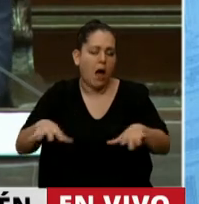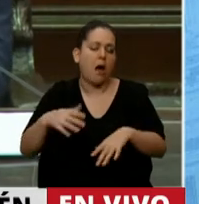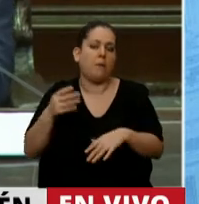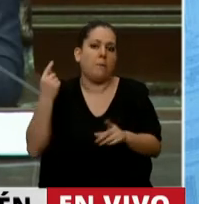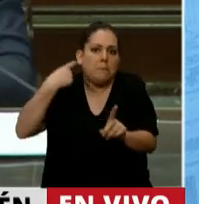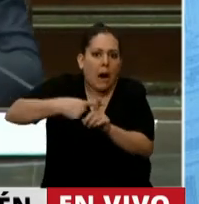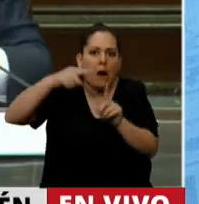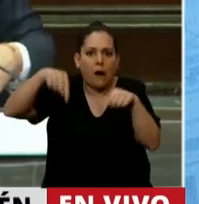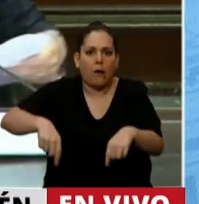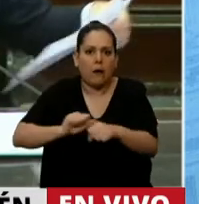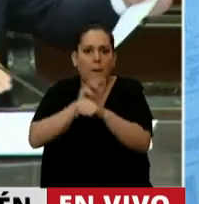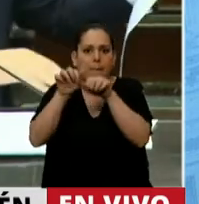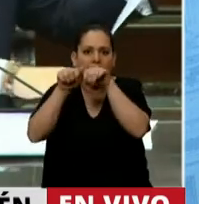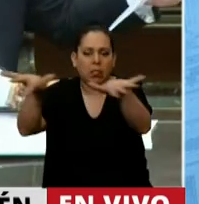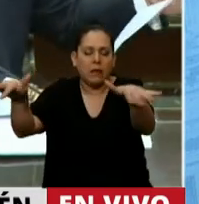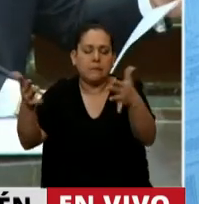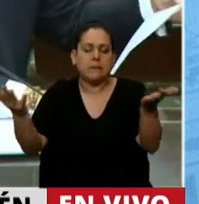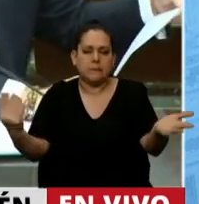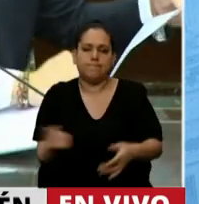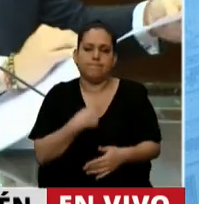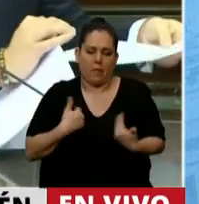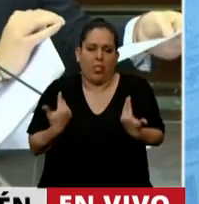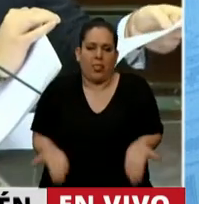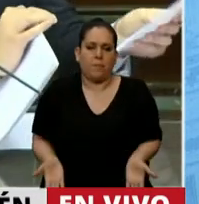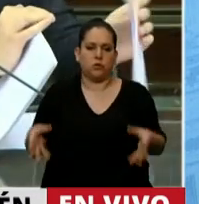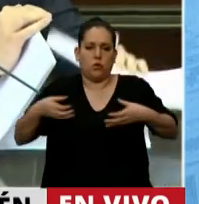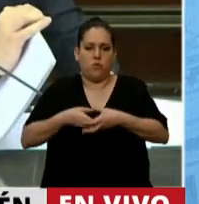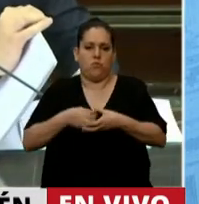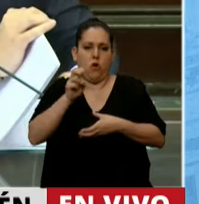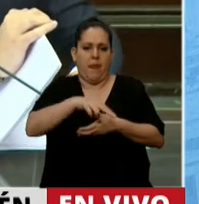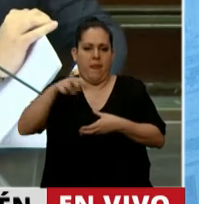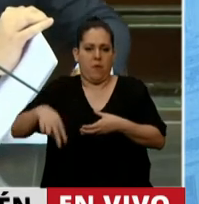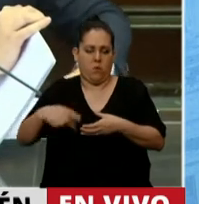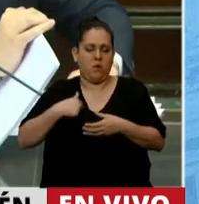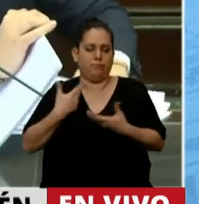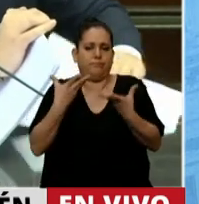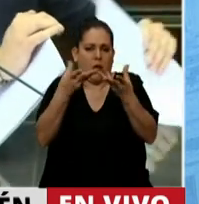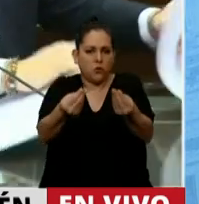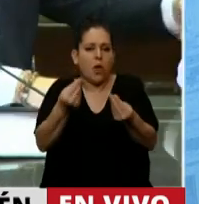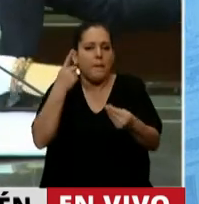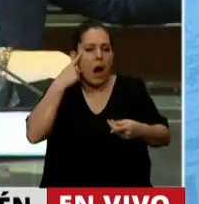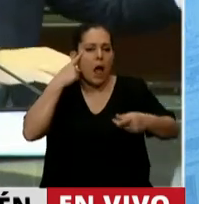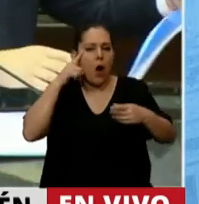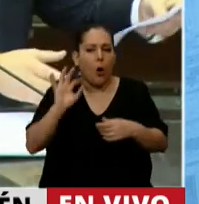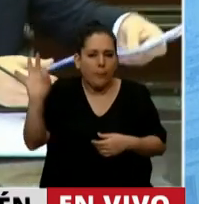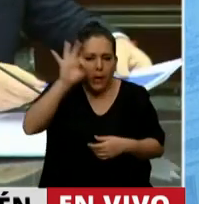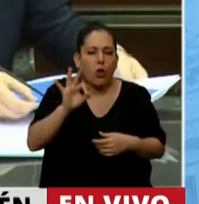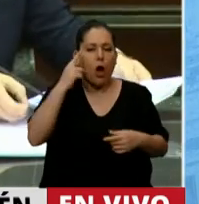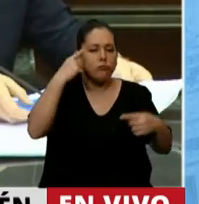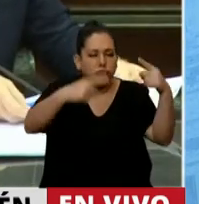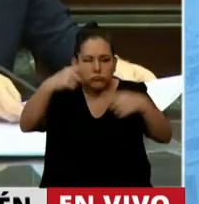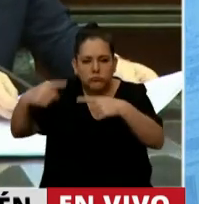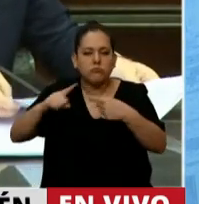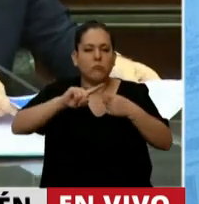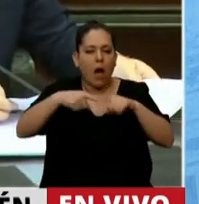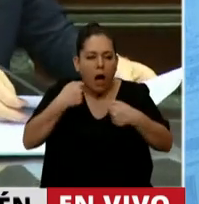nos ponemos a disposición para colaborar desde Neuquén con el objetivo de aunar criterios respecto de cómo vamos a